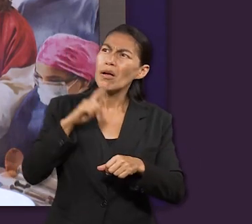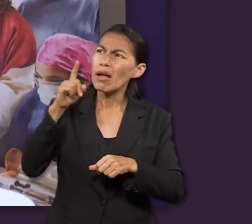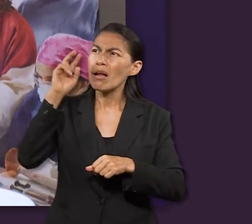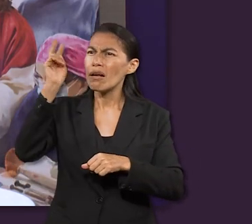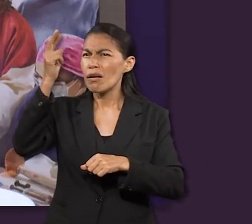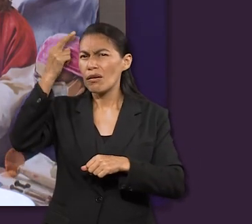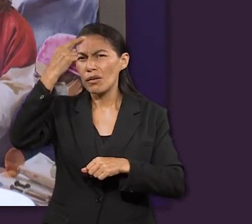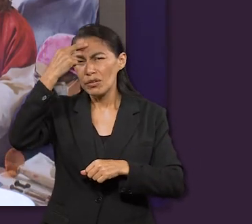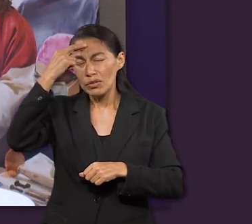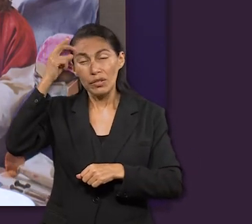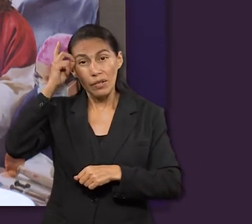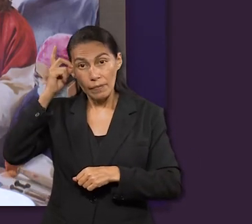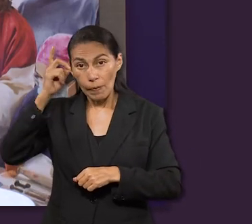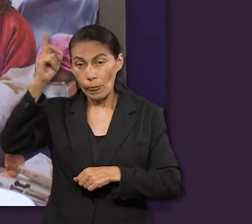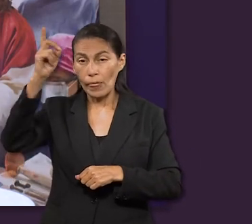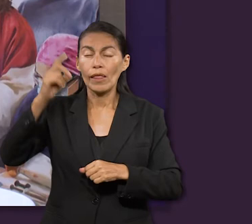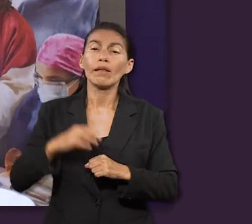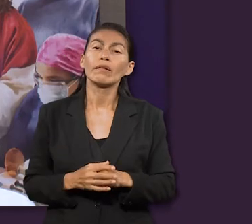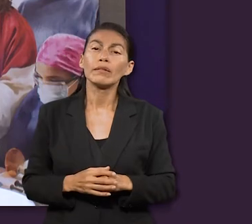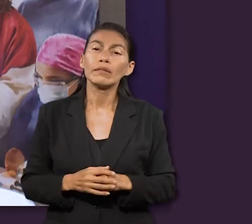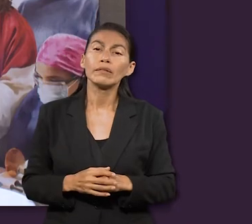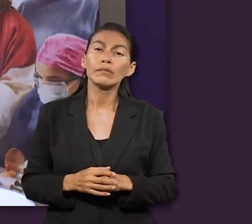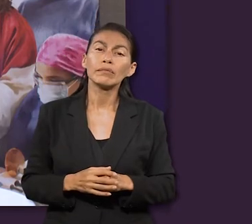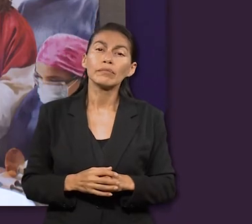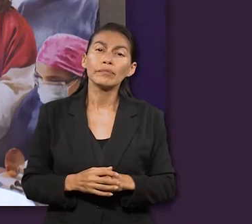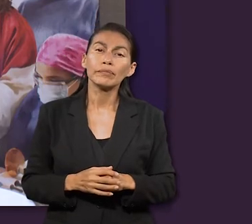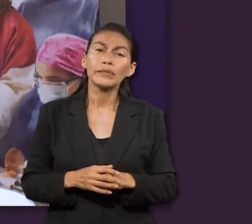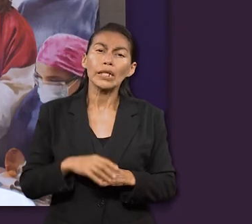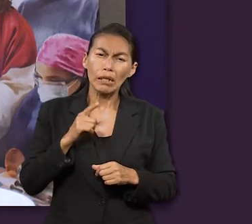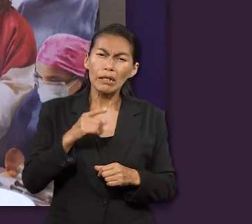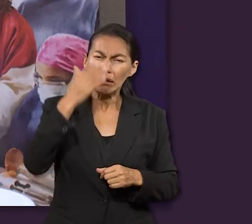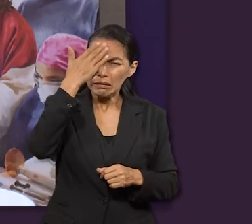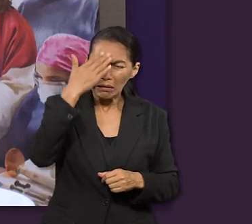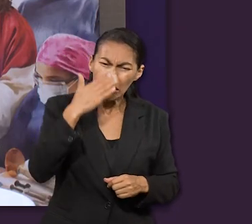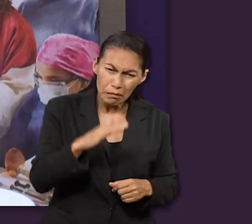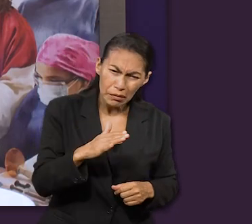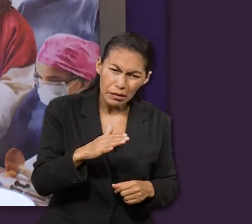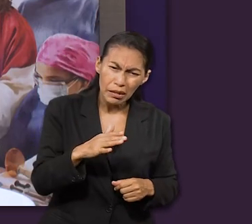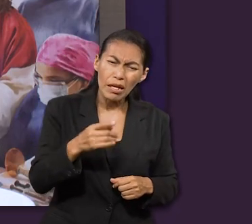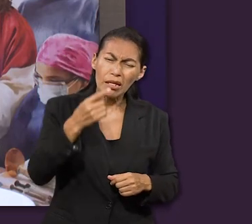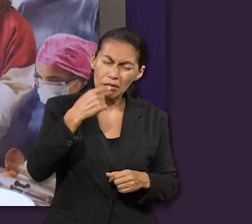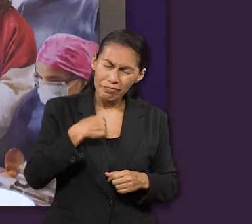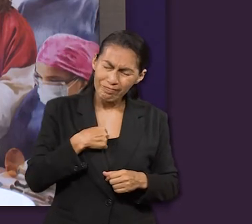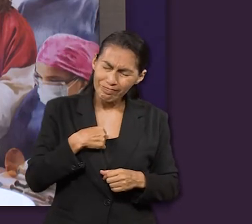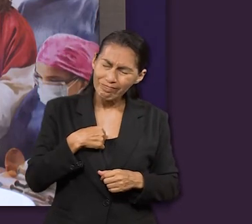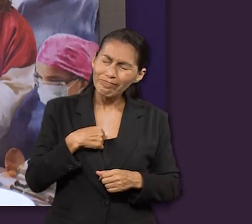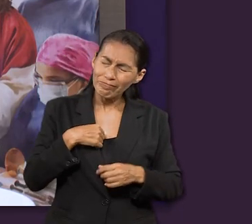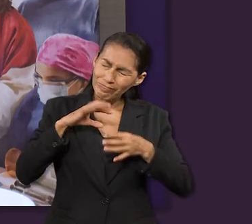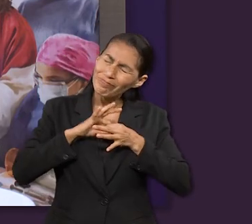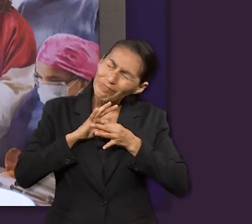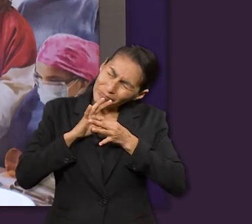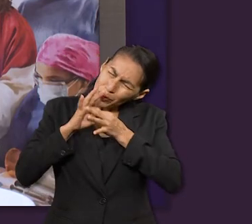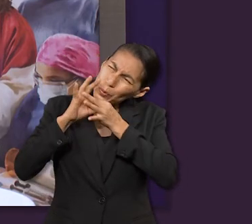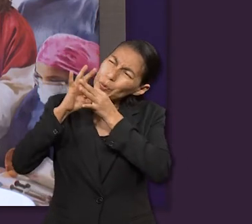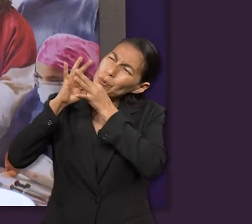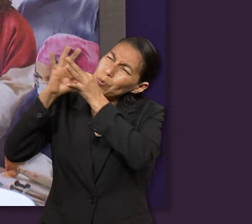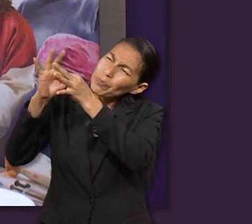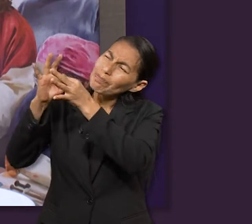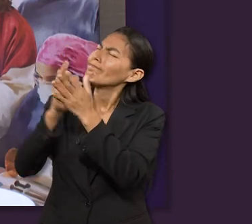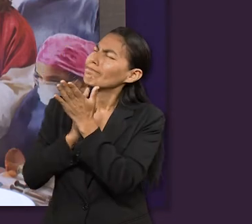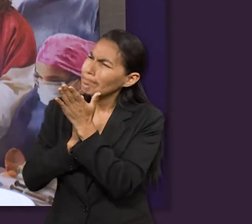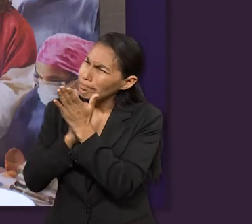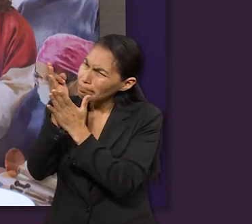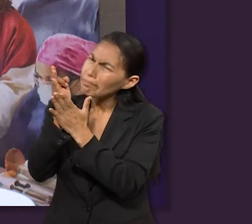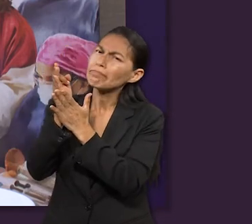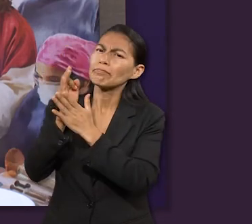salud, reconociéndose como un ministro de Dios, que esa situación le recordaba que necesitaba mantenerse